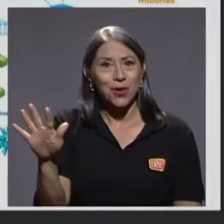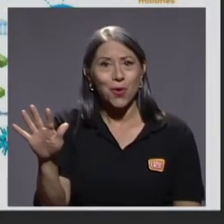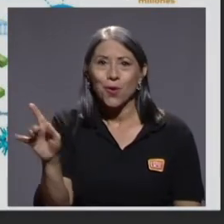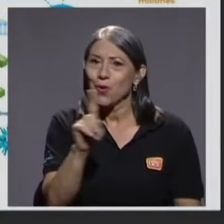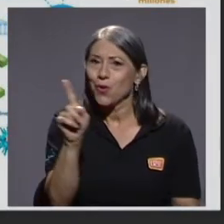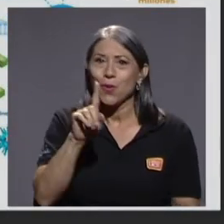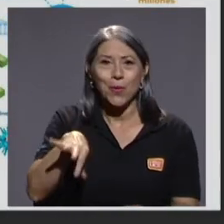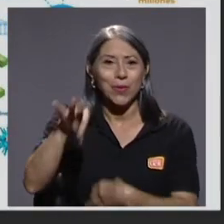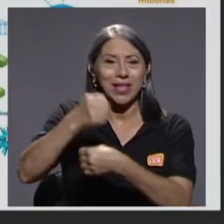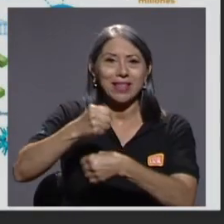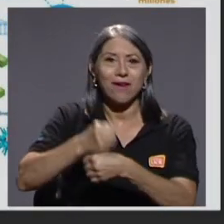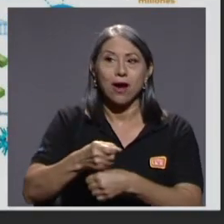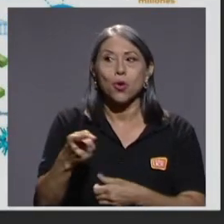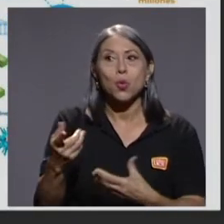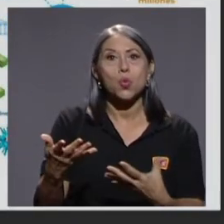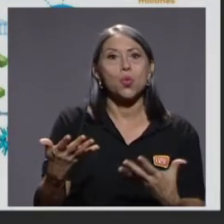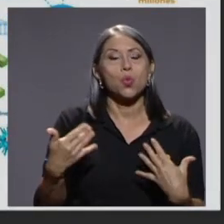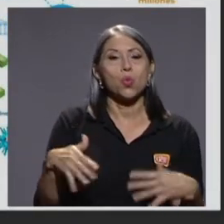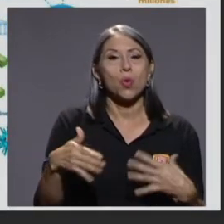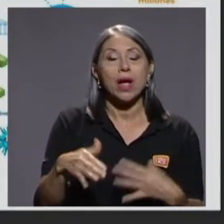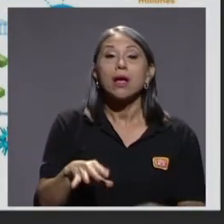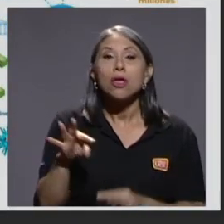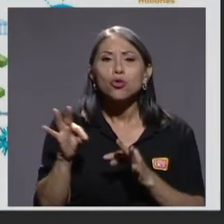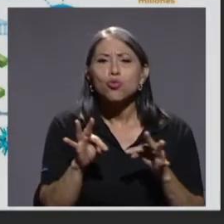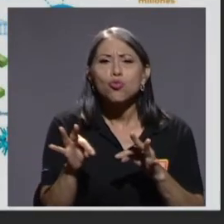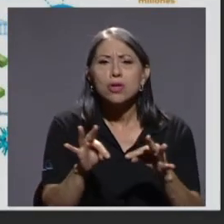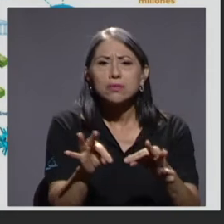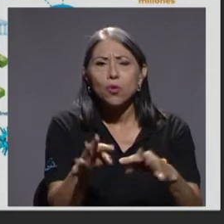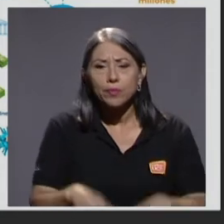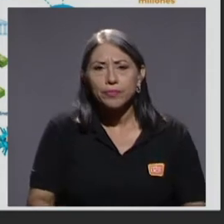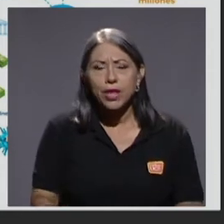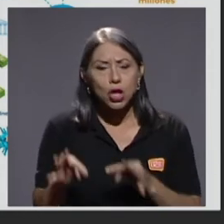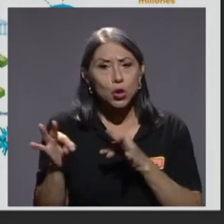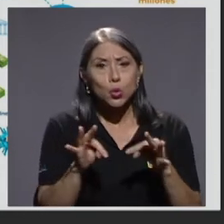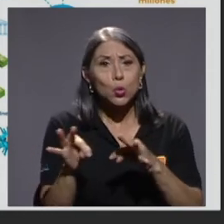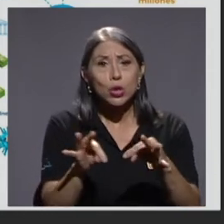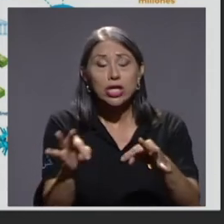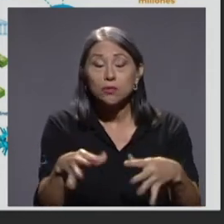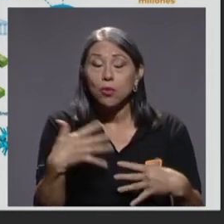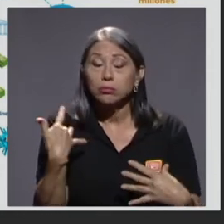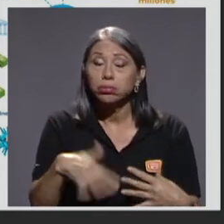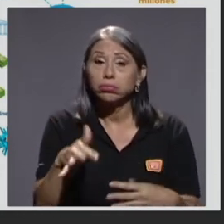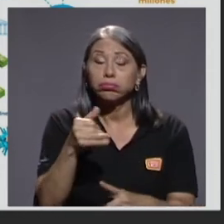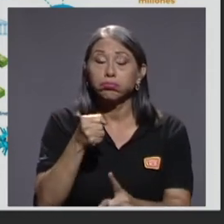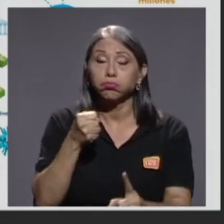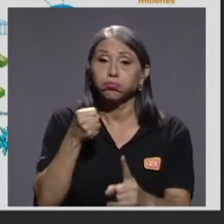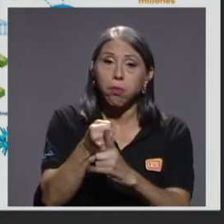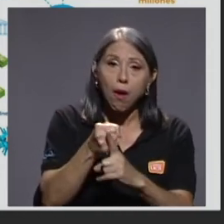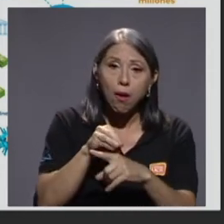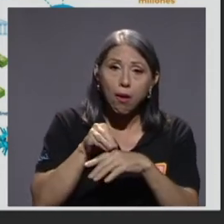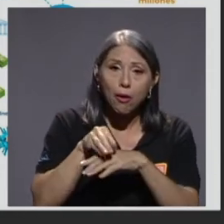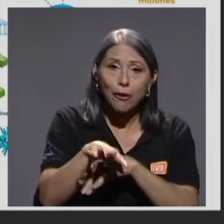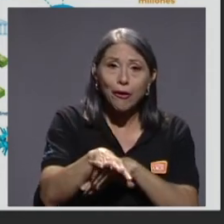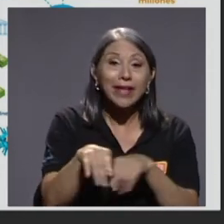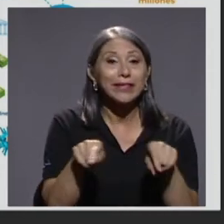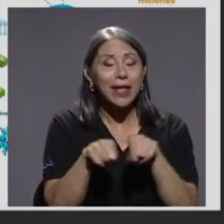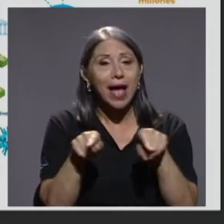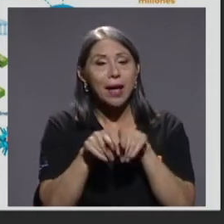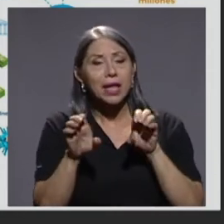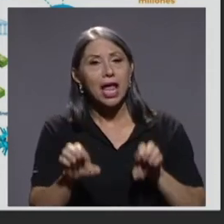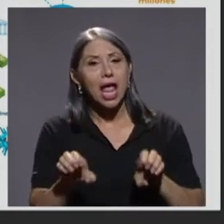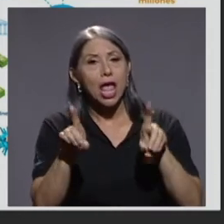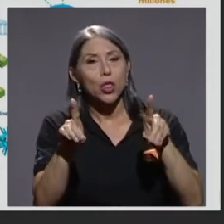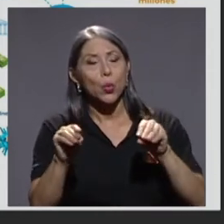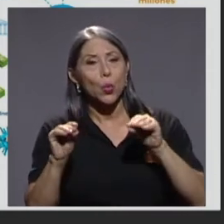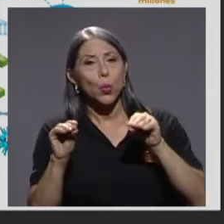turismo, el turismo ha sufrido uno de los mayores golpes junto con la educación. ¿Por qué?